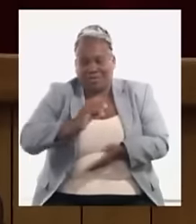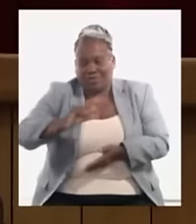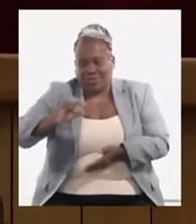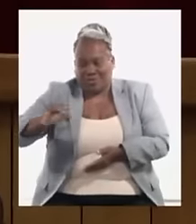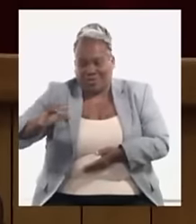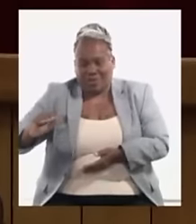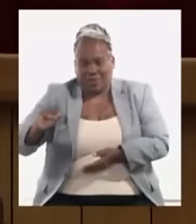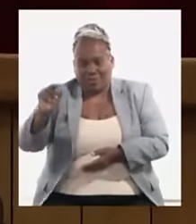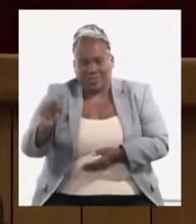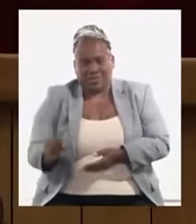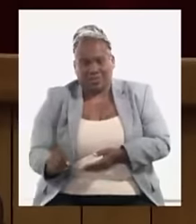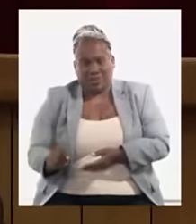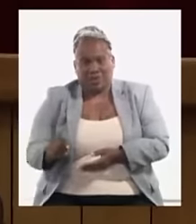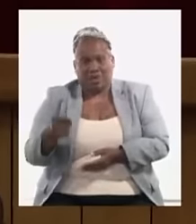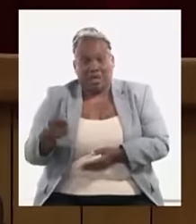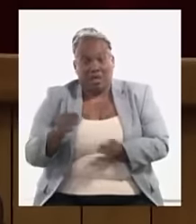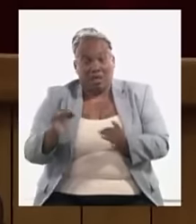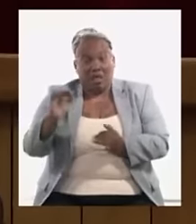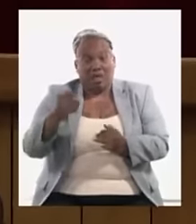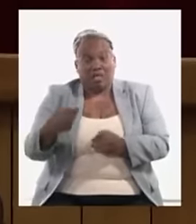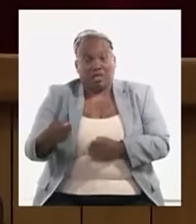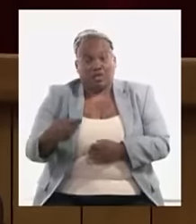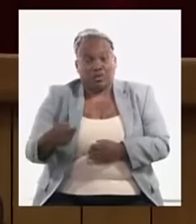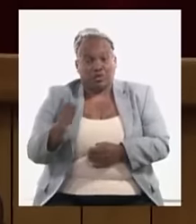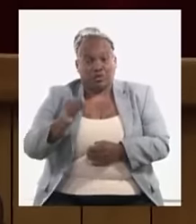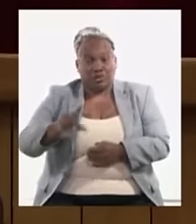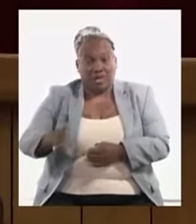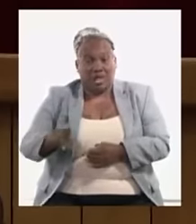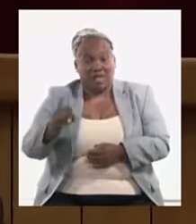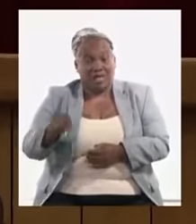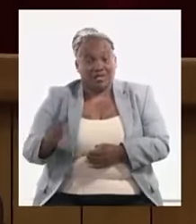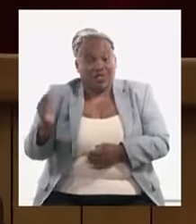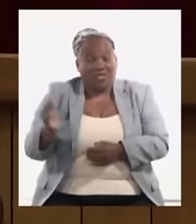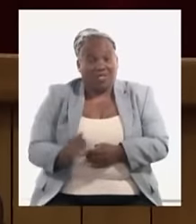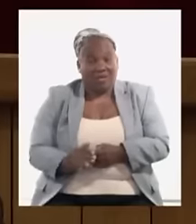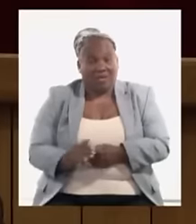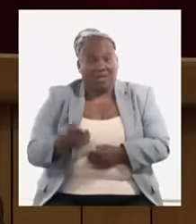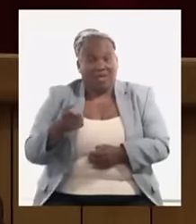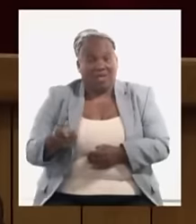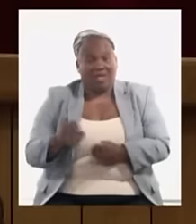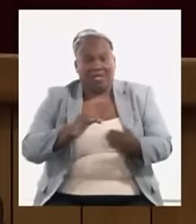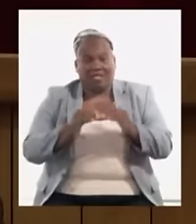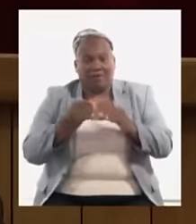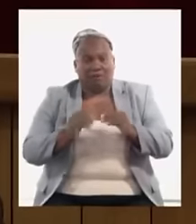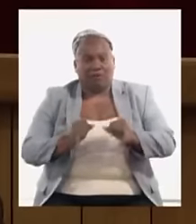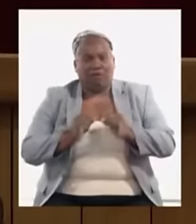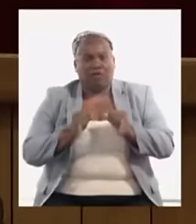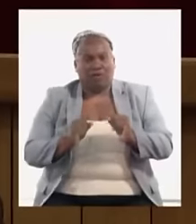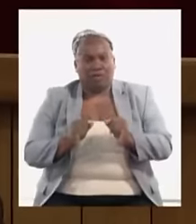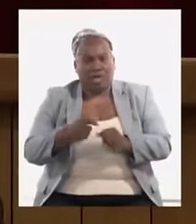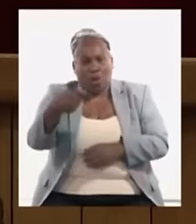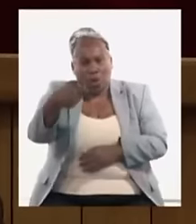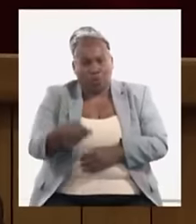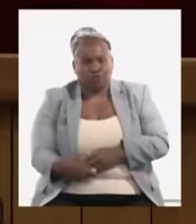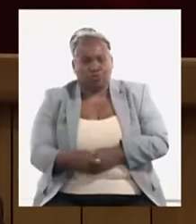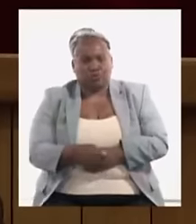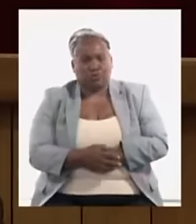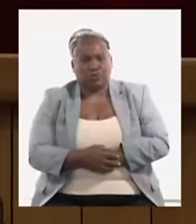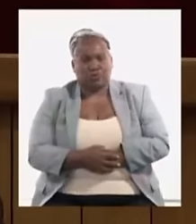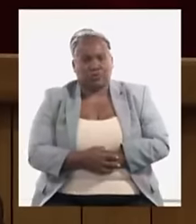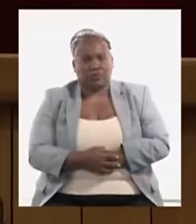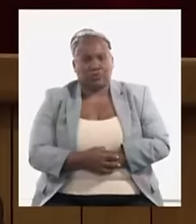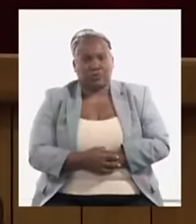cubriendo un nivel de gastos sociales pero eso ha traído un debate yo diría muy crítico pero muy justo muy justo